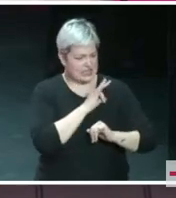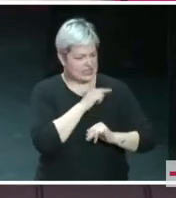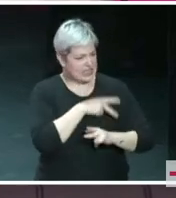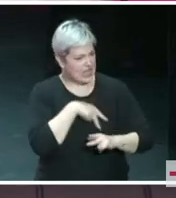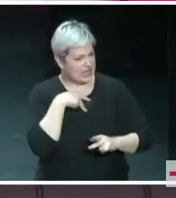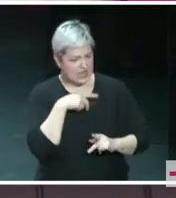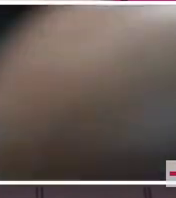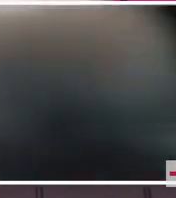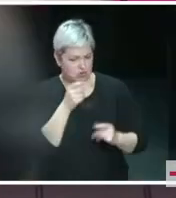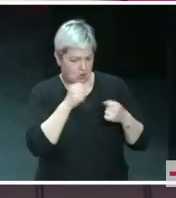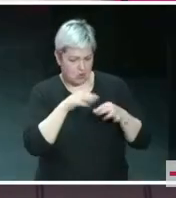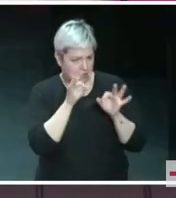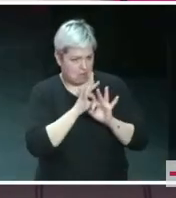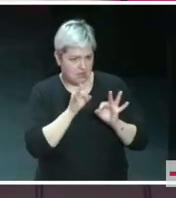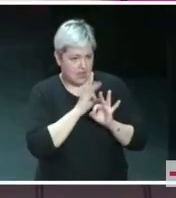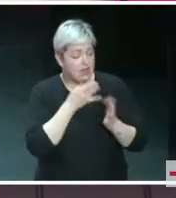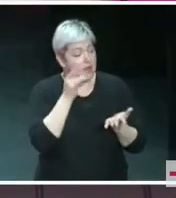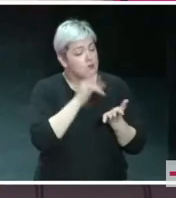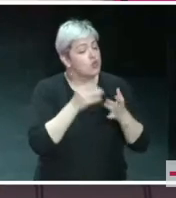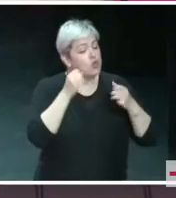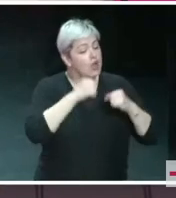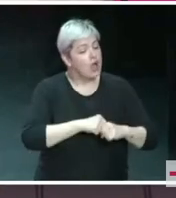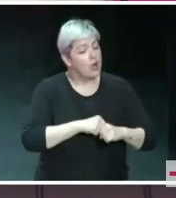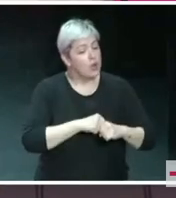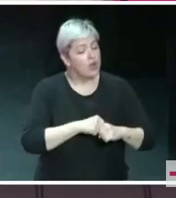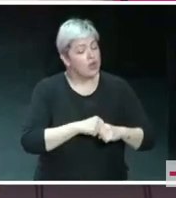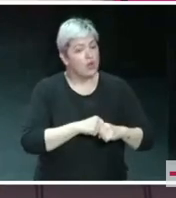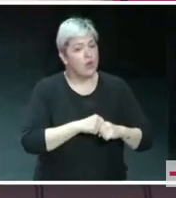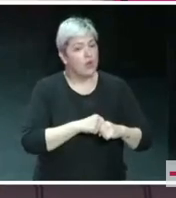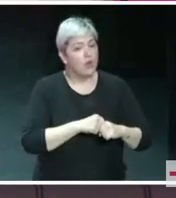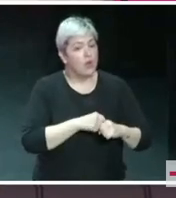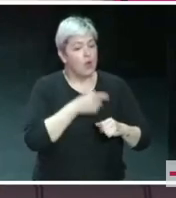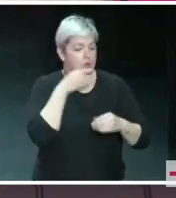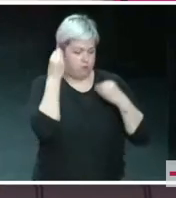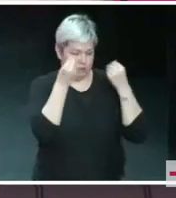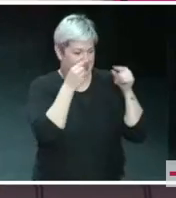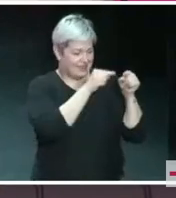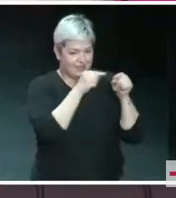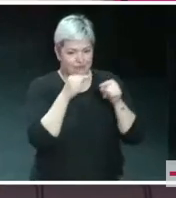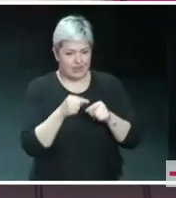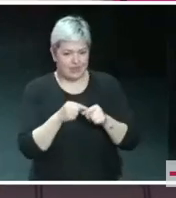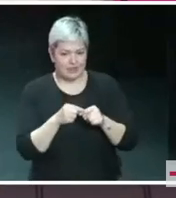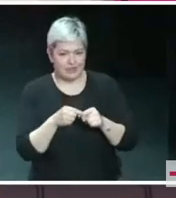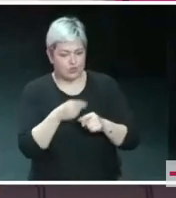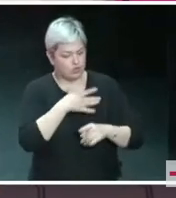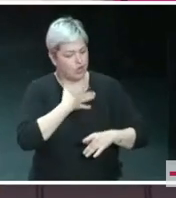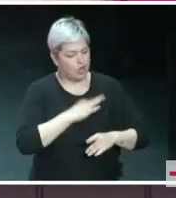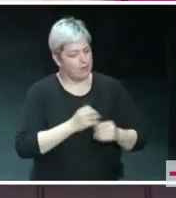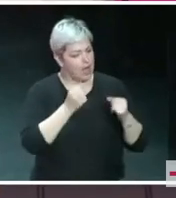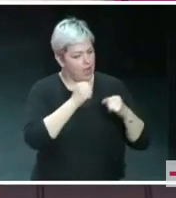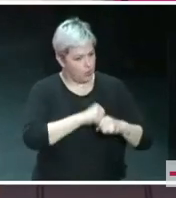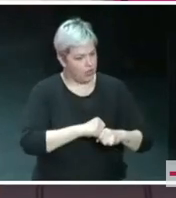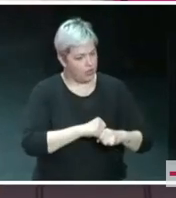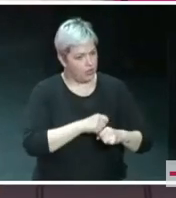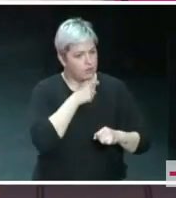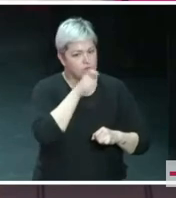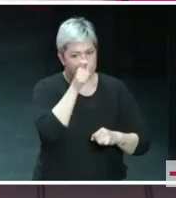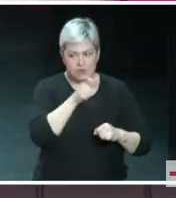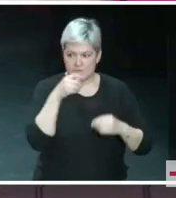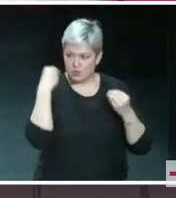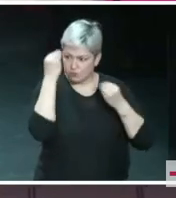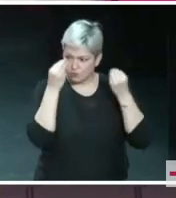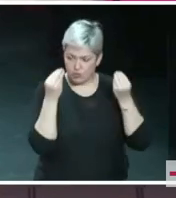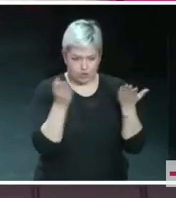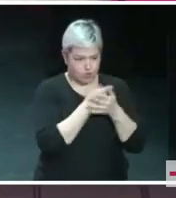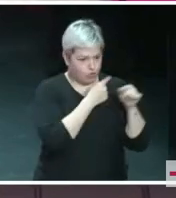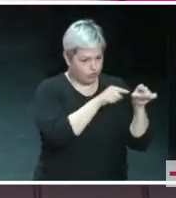general. Yo con él no tengo que llegar a acuerdos. Yo tengo que llegar a acuerdos con los que piensan diferente. Y somos capaces de llegar a acuerdos. Y está aquí gente que pensamos de